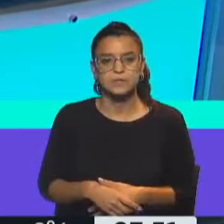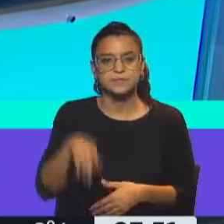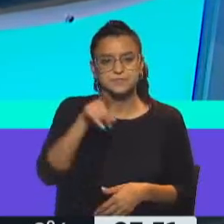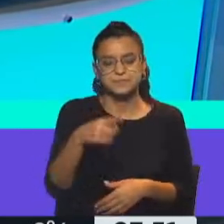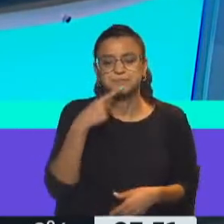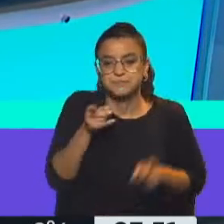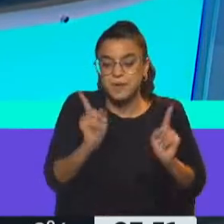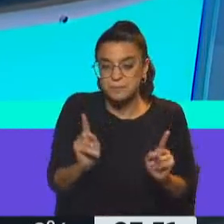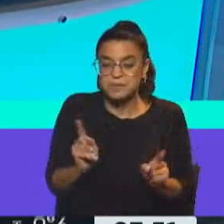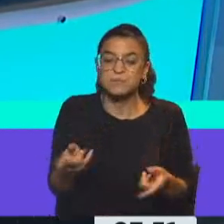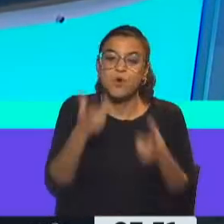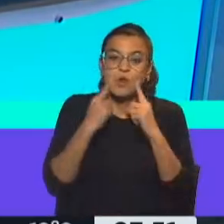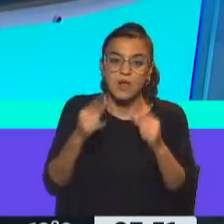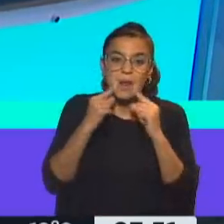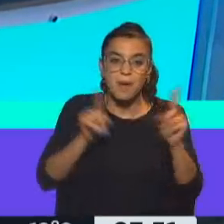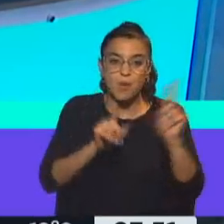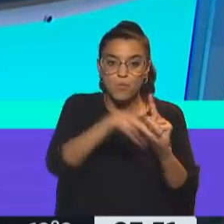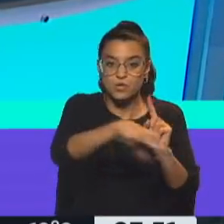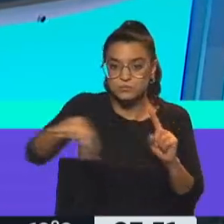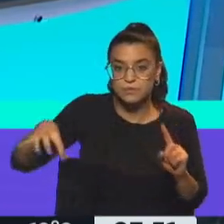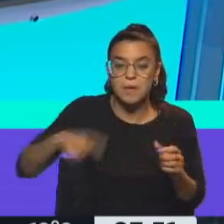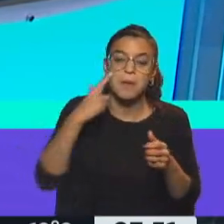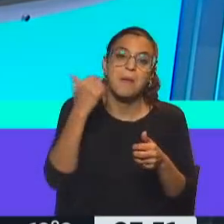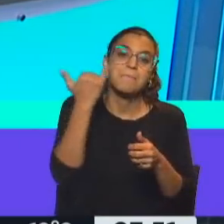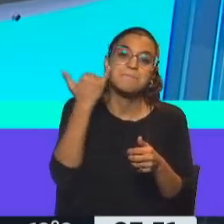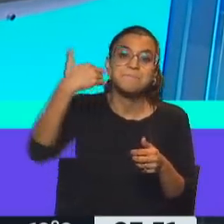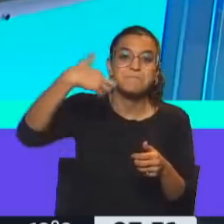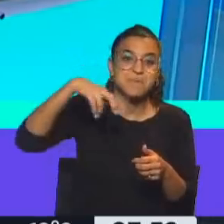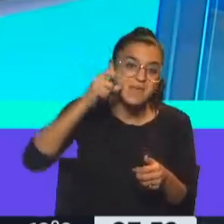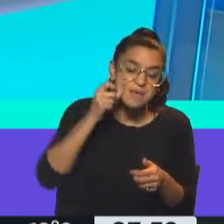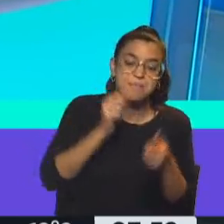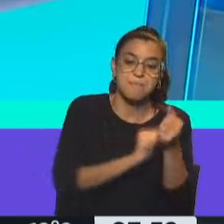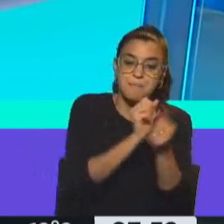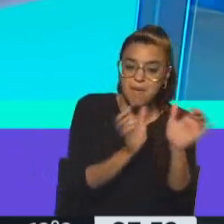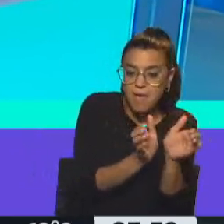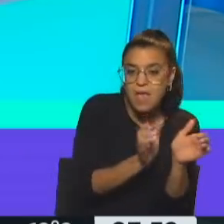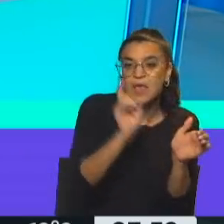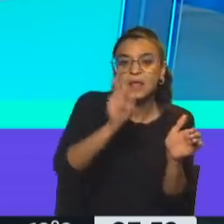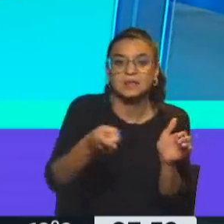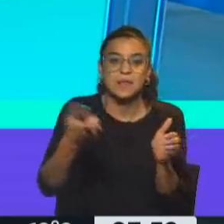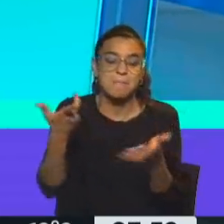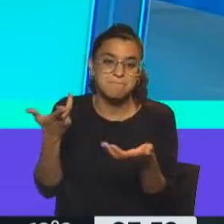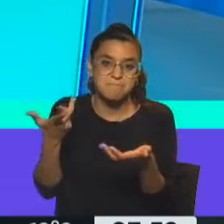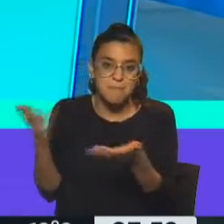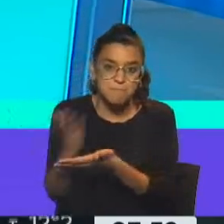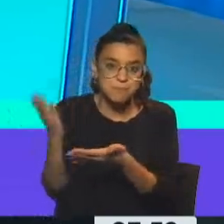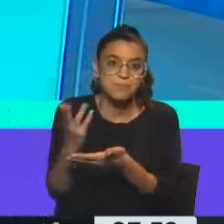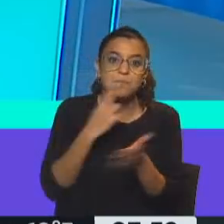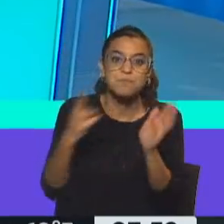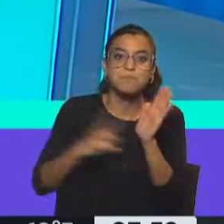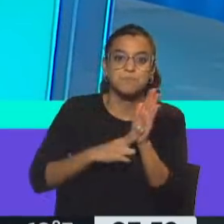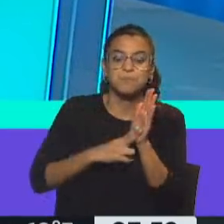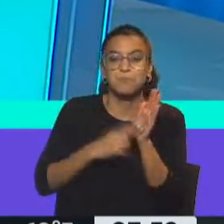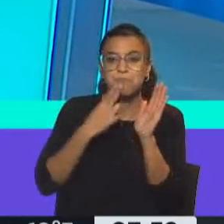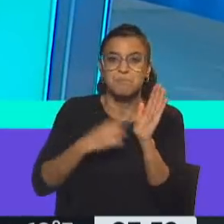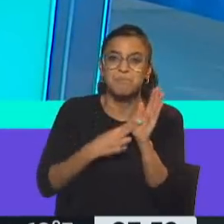lo que de una u otra manera también reclaman algunos sectores FIMES y algunos sectores industriales, ¿no? Esto de la sobrecarga, la sobreimposición impositiva o